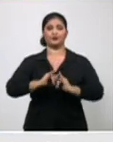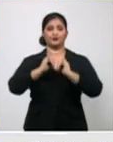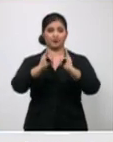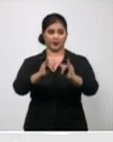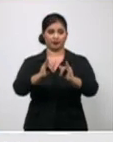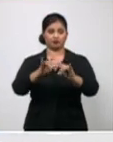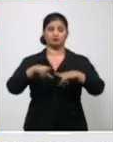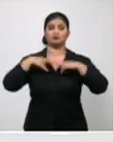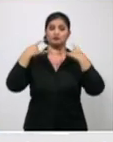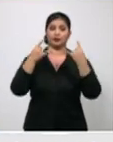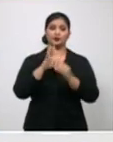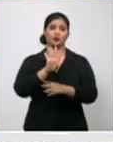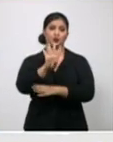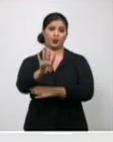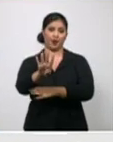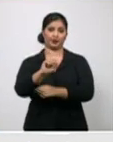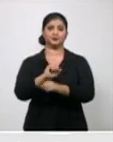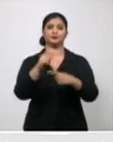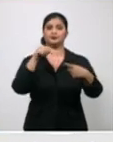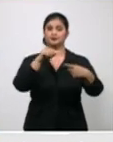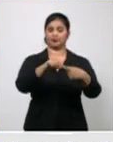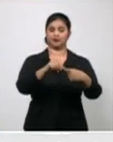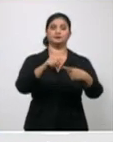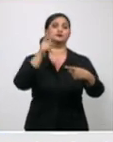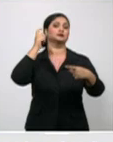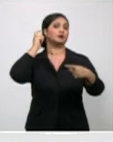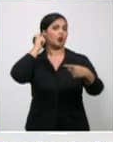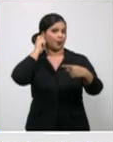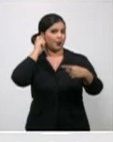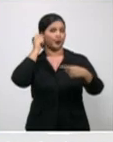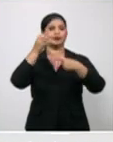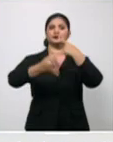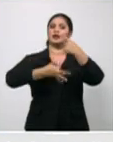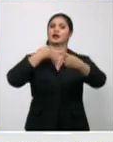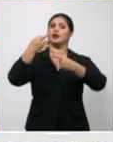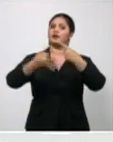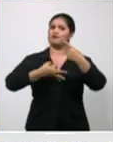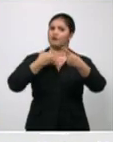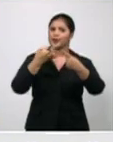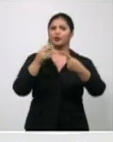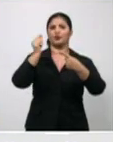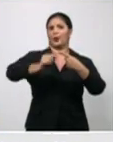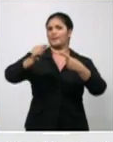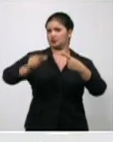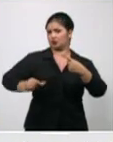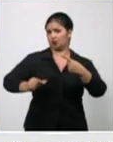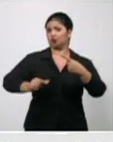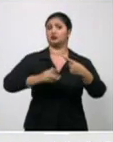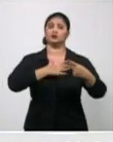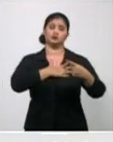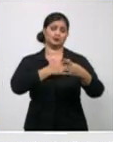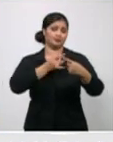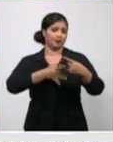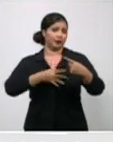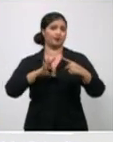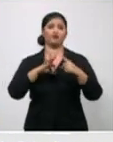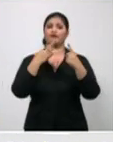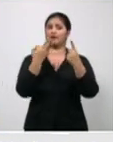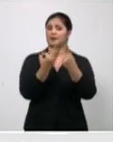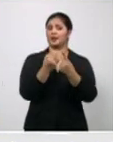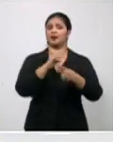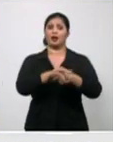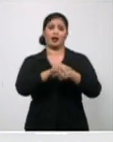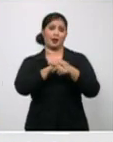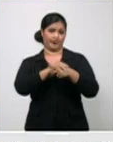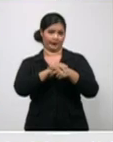señora, informando y dando las condolencias a sus familiares y amistades. El fallecimiento de una